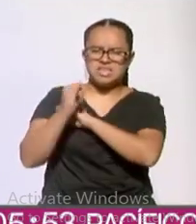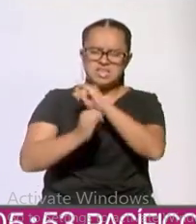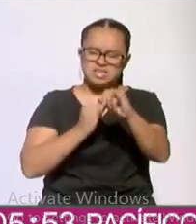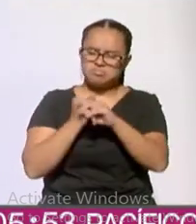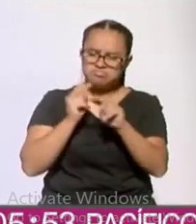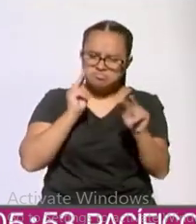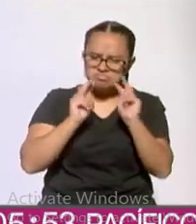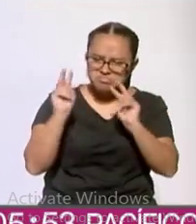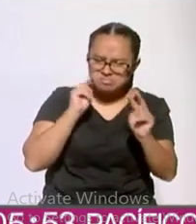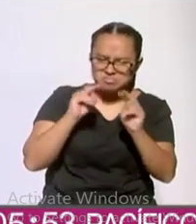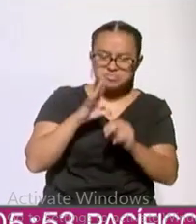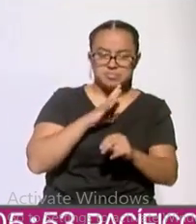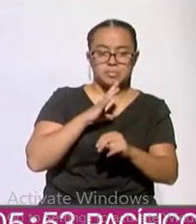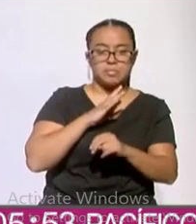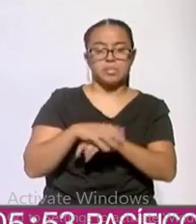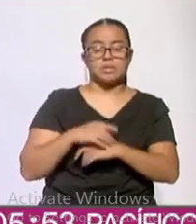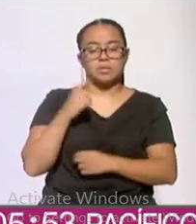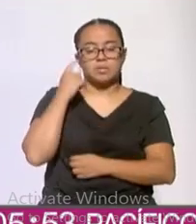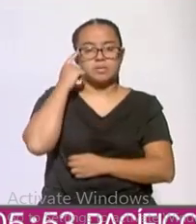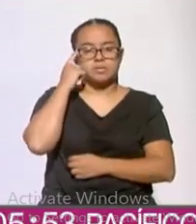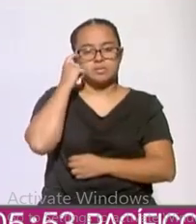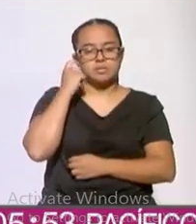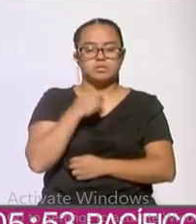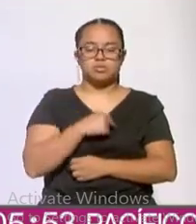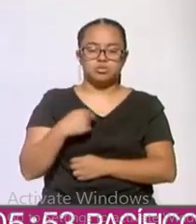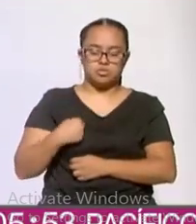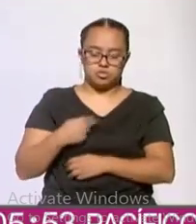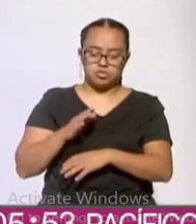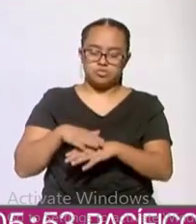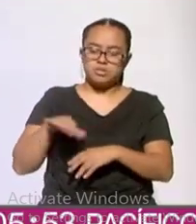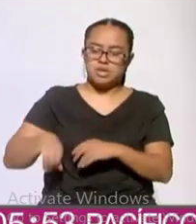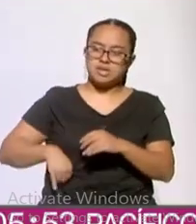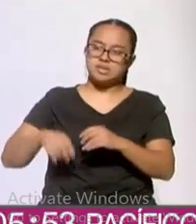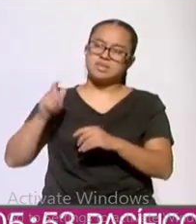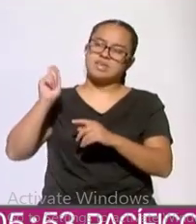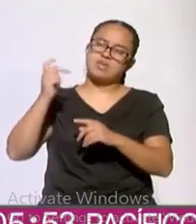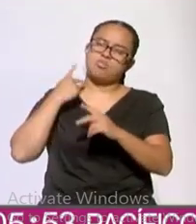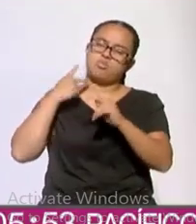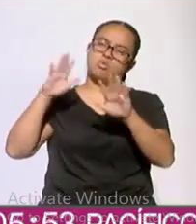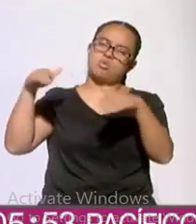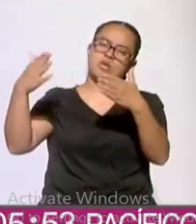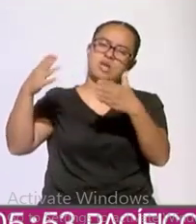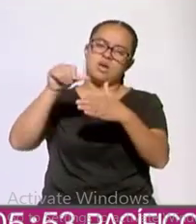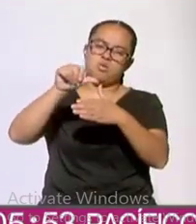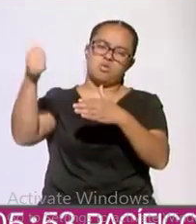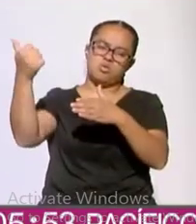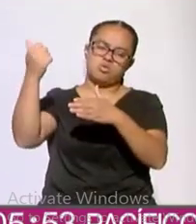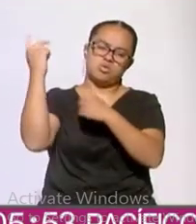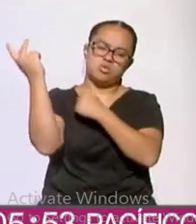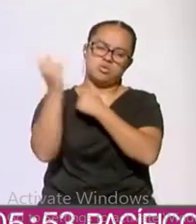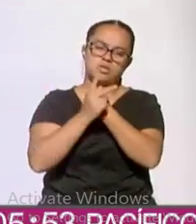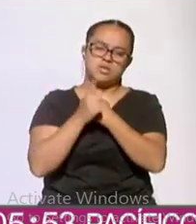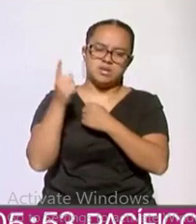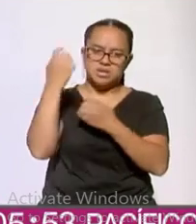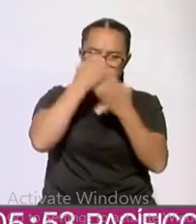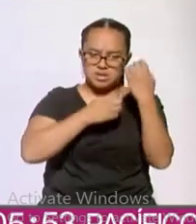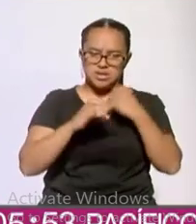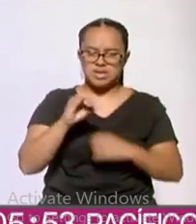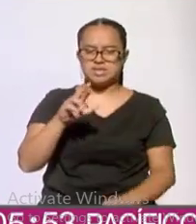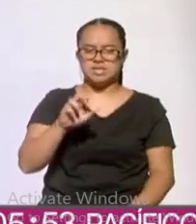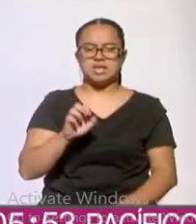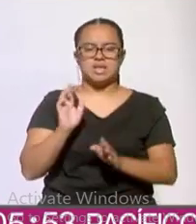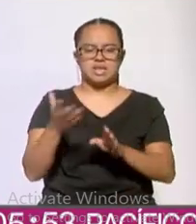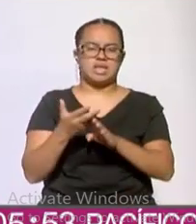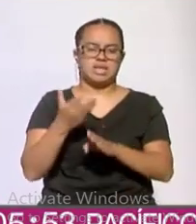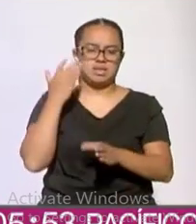vivido. Nuestro interés en la política exterior, dicen algunos estudios, algunos que hacía el CIDE hace